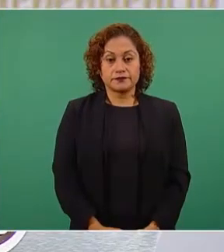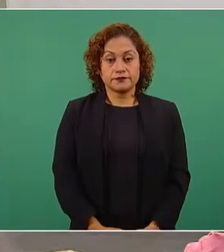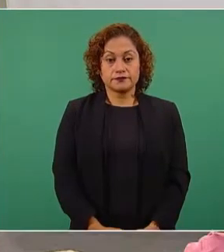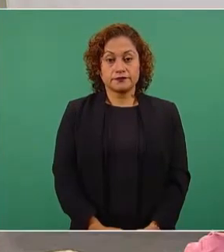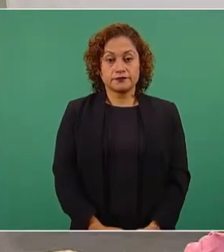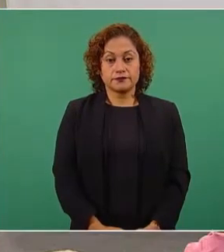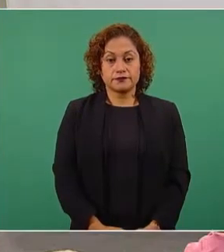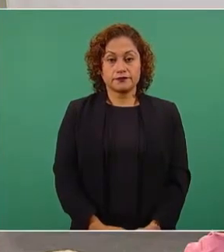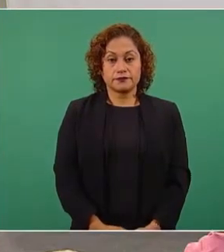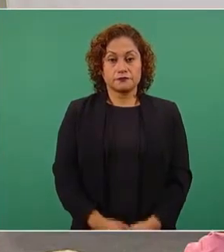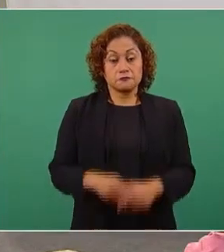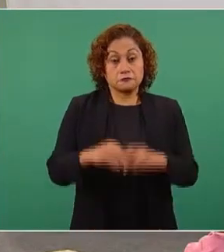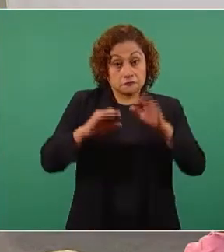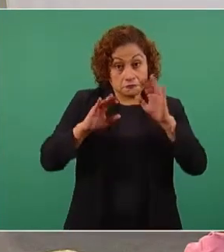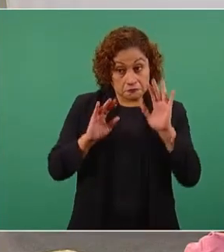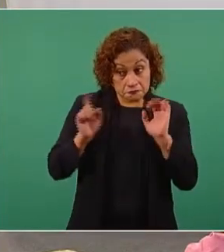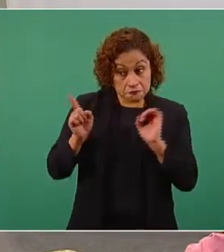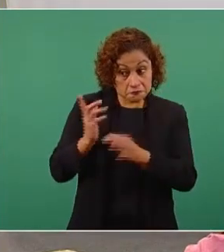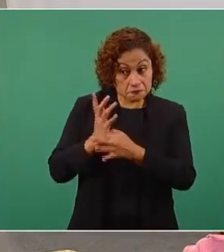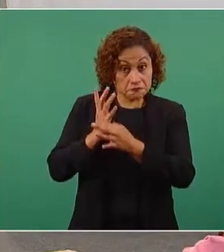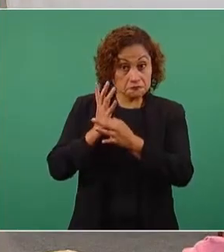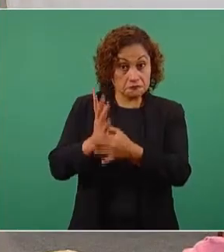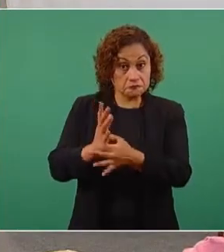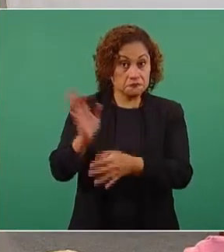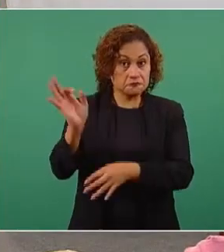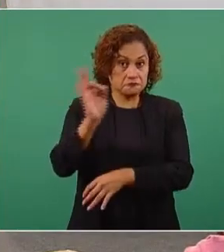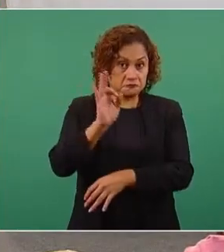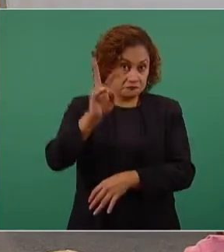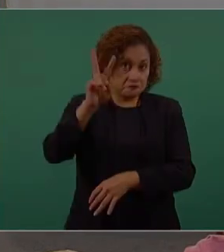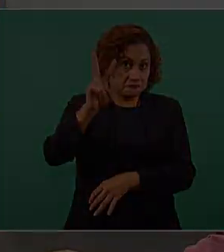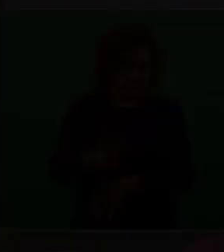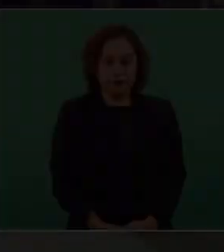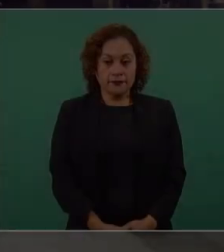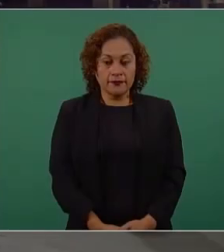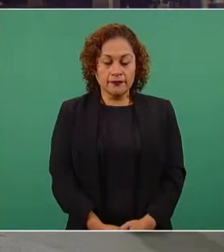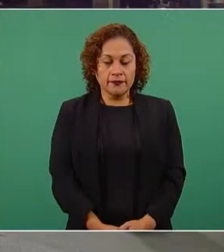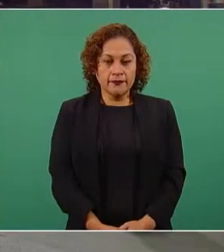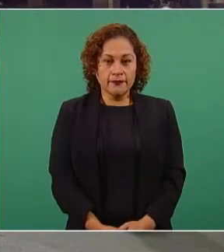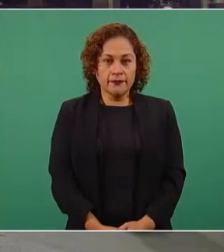Puede ser cierto porque no lo he visto en el Reforma,